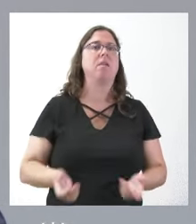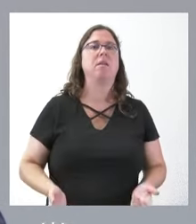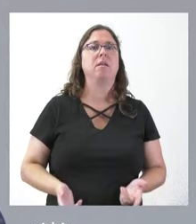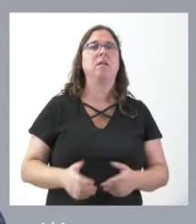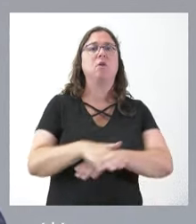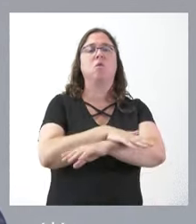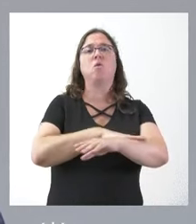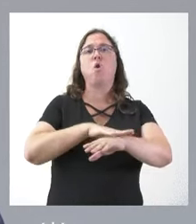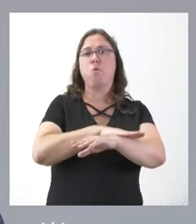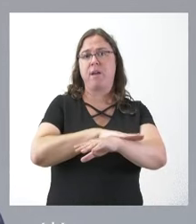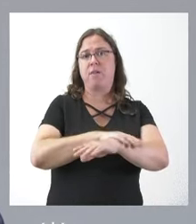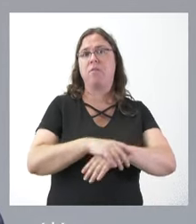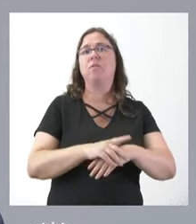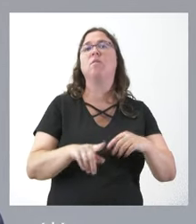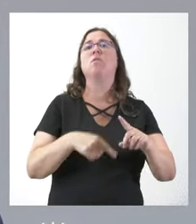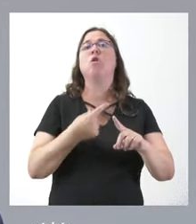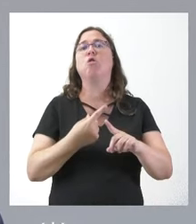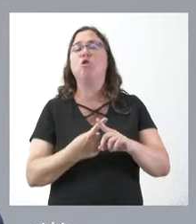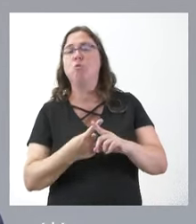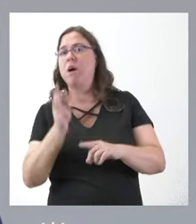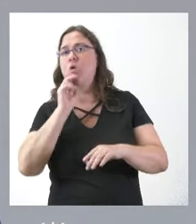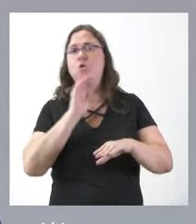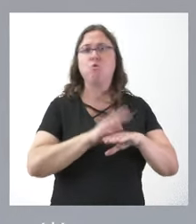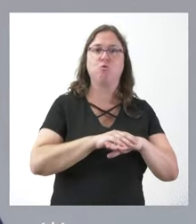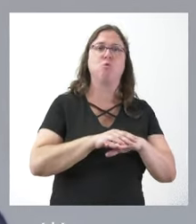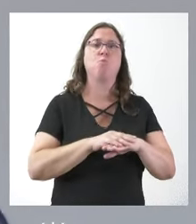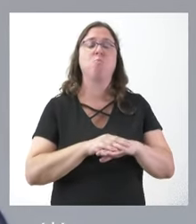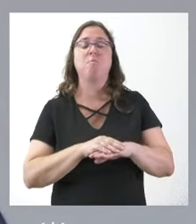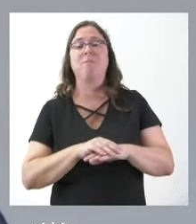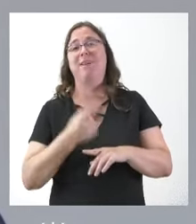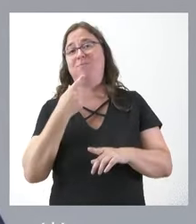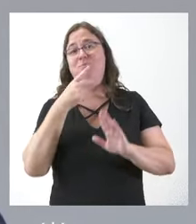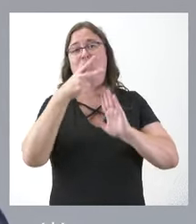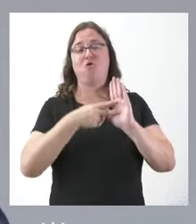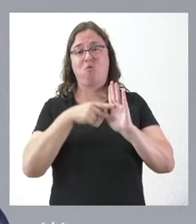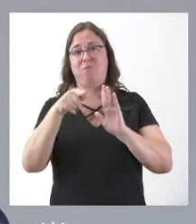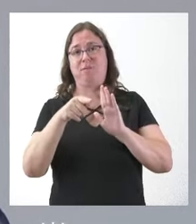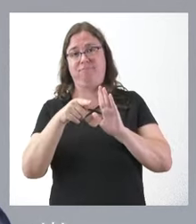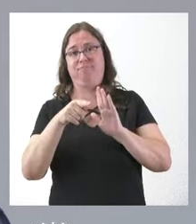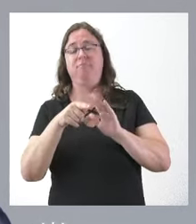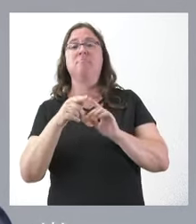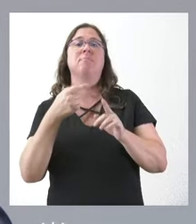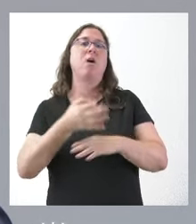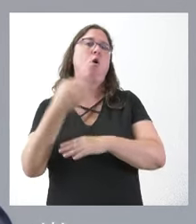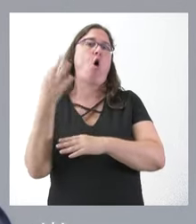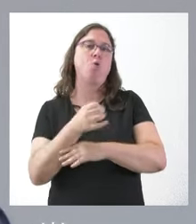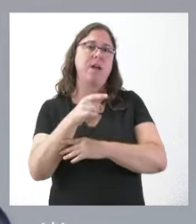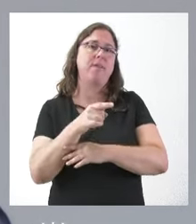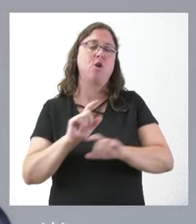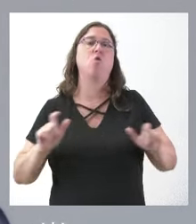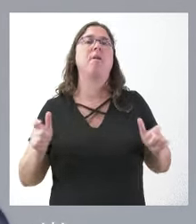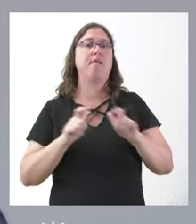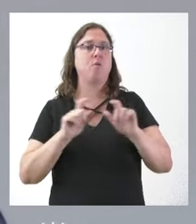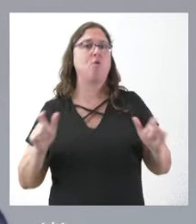el Gobierno del Estado, incumpliendo, por lo tanto, el reglamento que regula esta conferencia y que obligaba a determinadas reuniones,